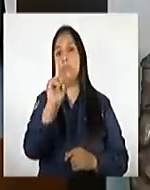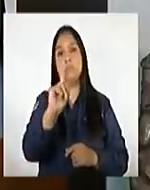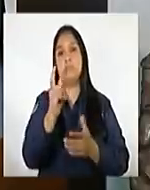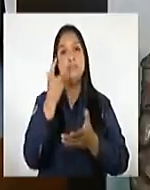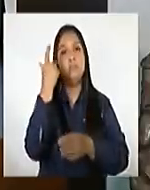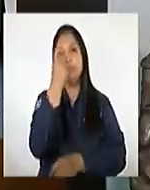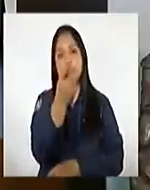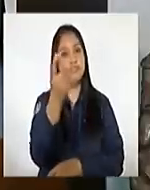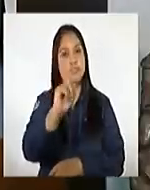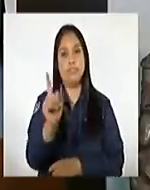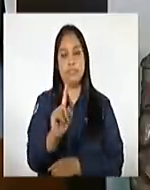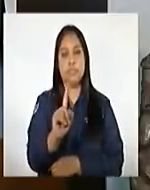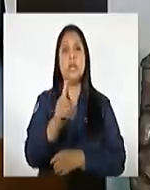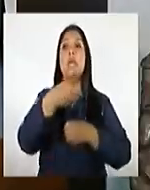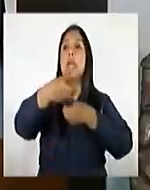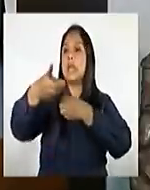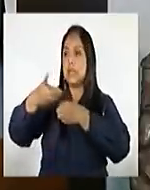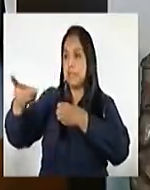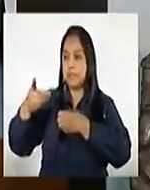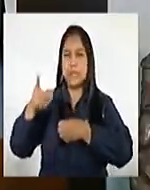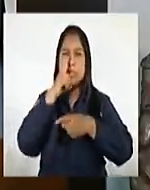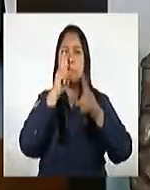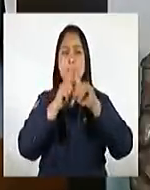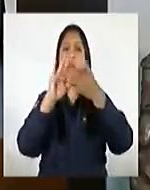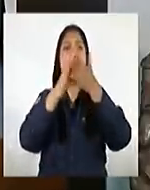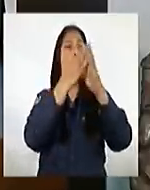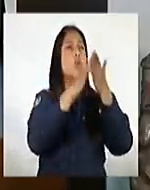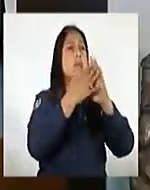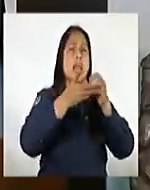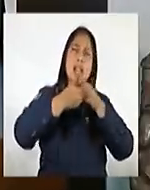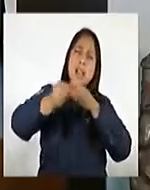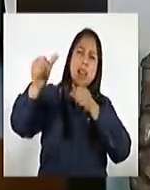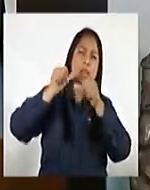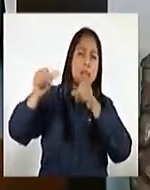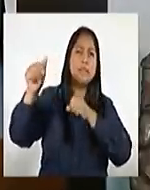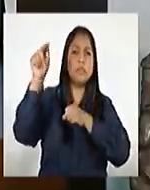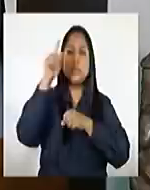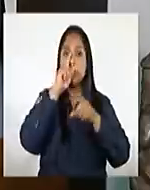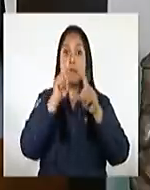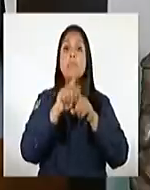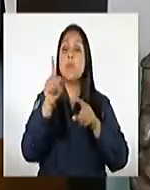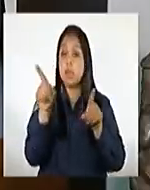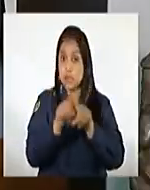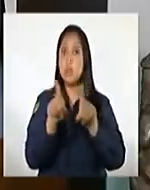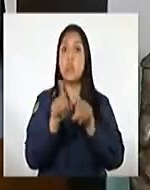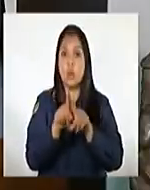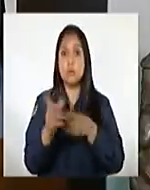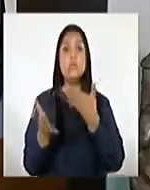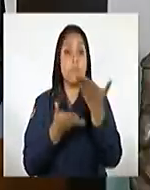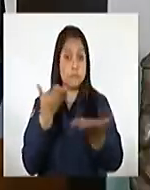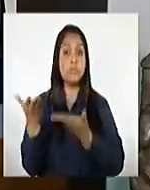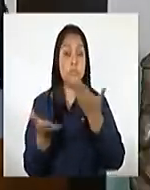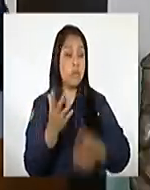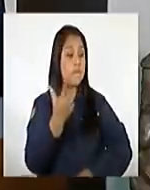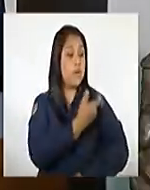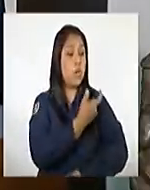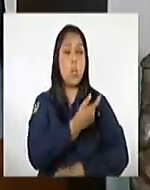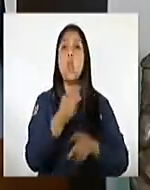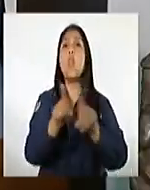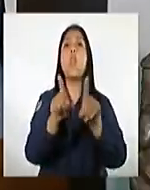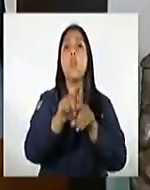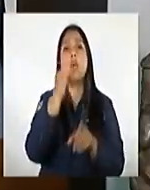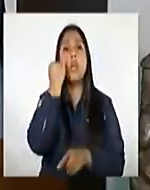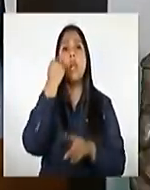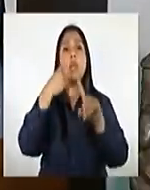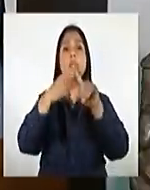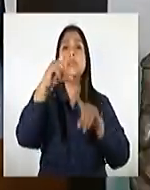cita. En el interior del país, en las comunidades más alejadas, también vamos a atender, como lo hemos estado haciendo en el Ixcán,